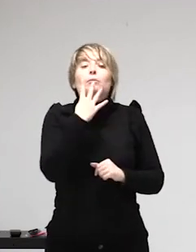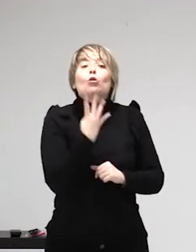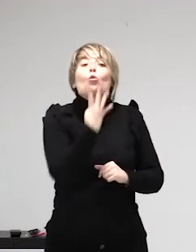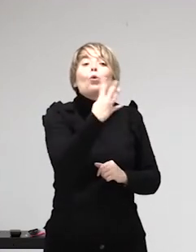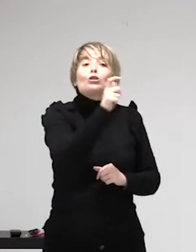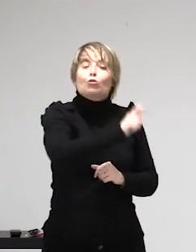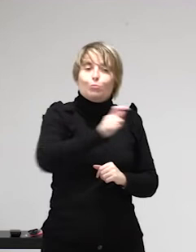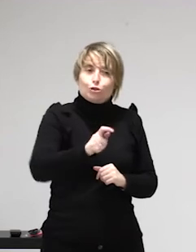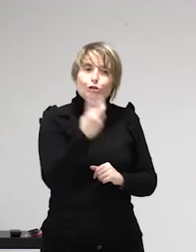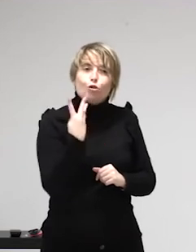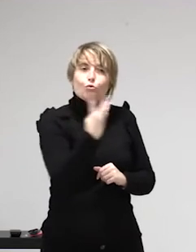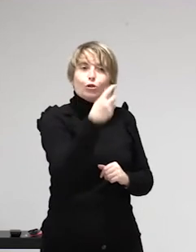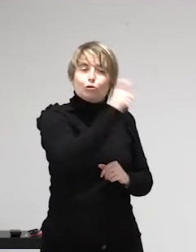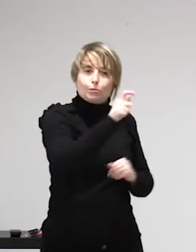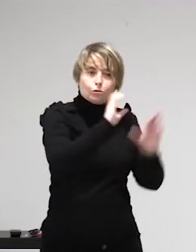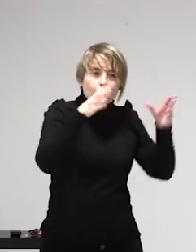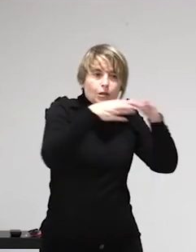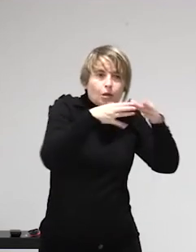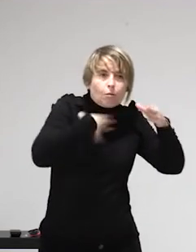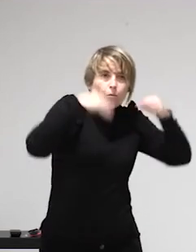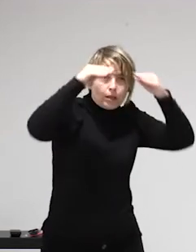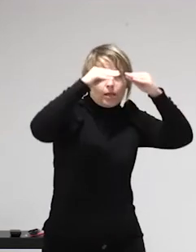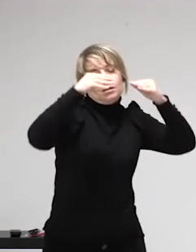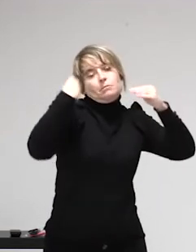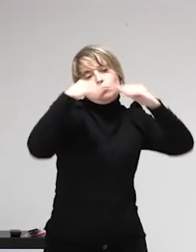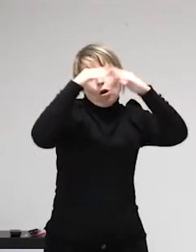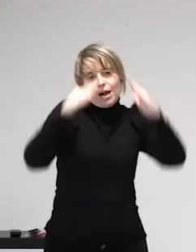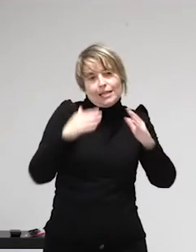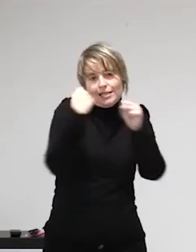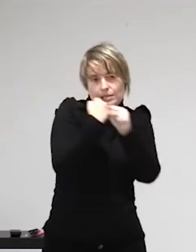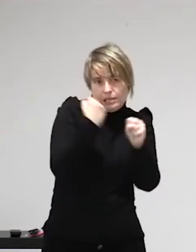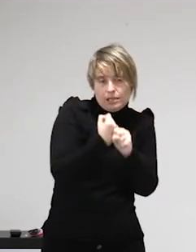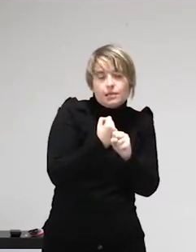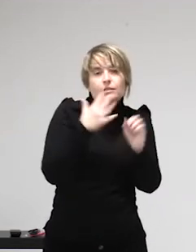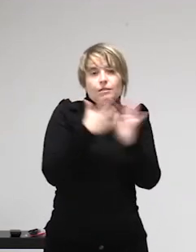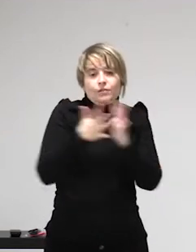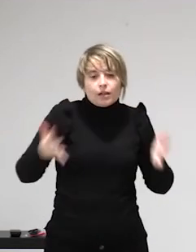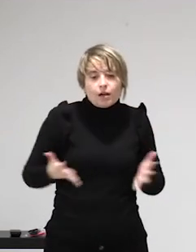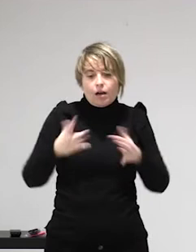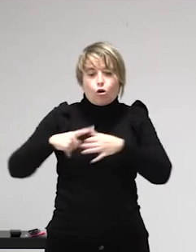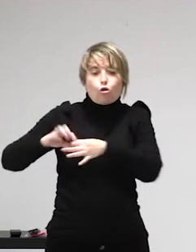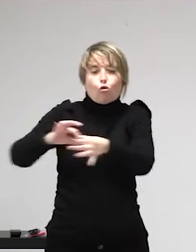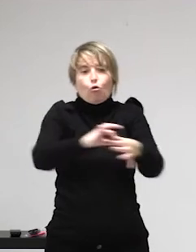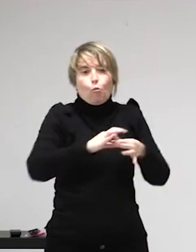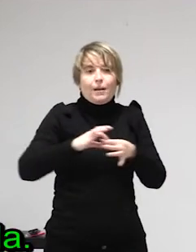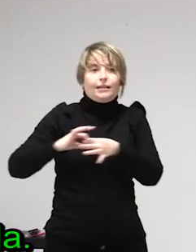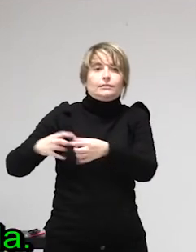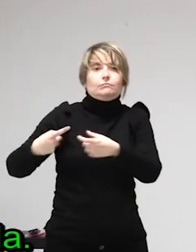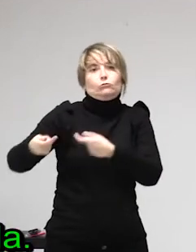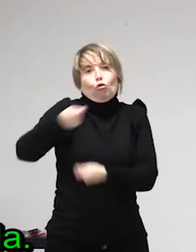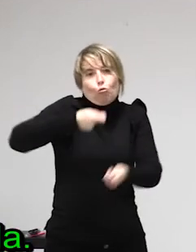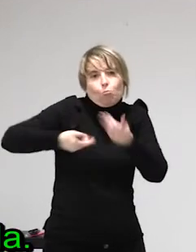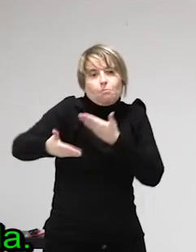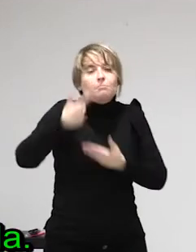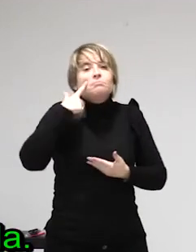queremos ni una Holanda, no queremos una Alemania, no queremos una Suiza. Nosotras lo que defendemos es el modelo despenalizador o pro derechos